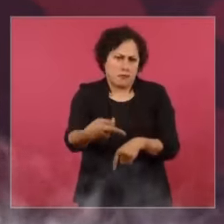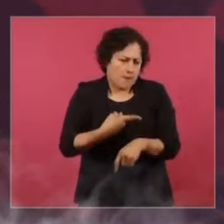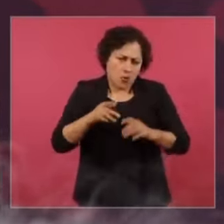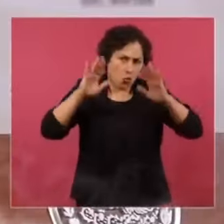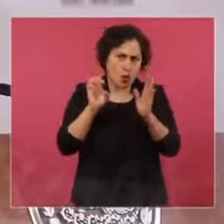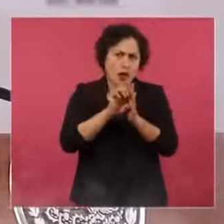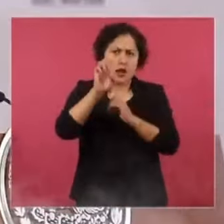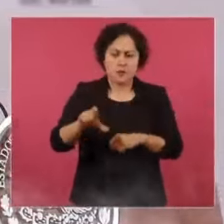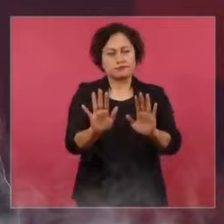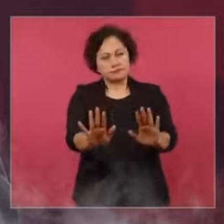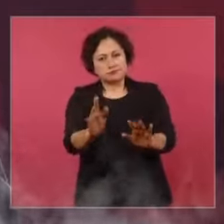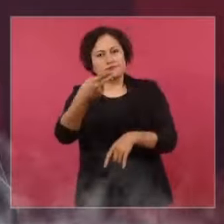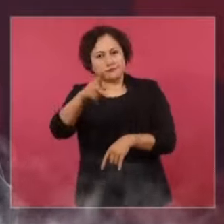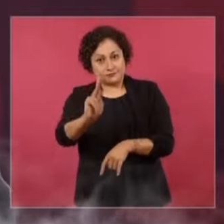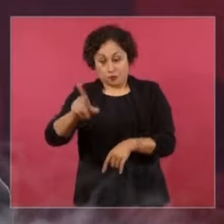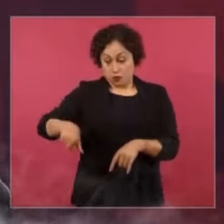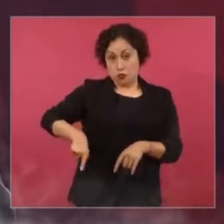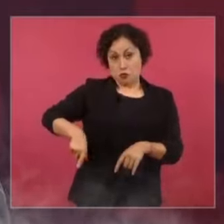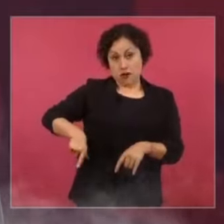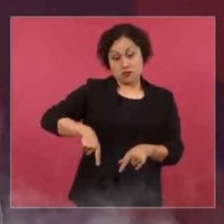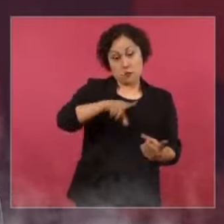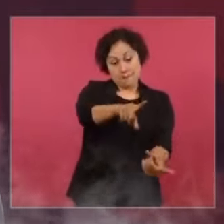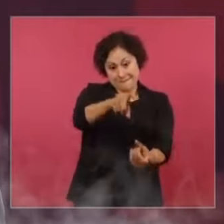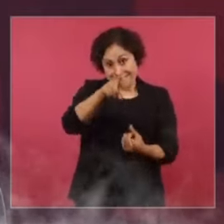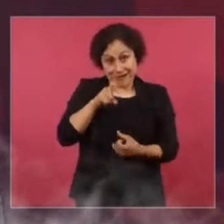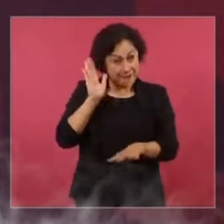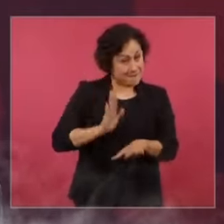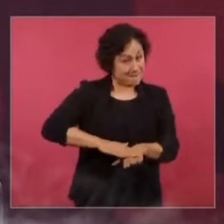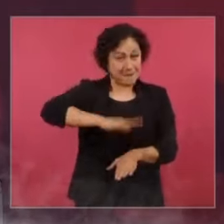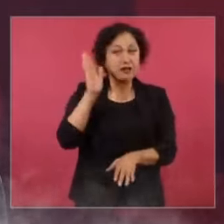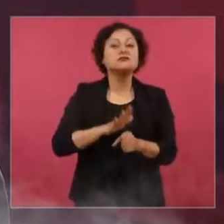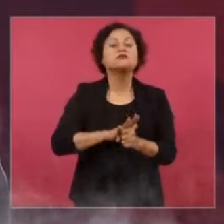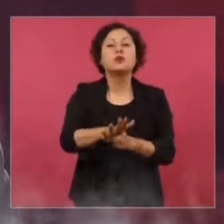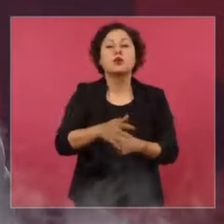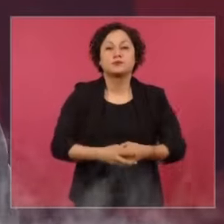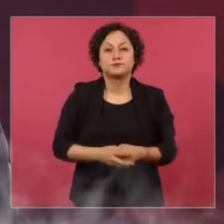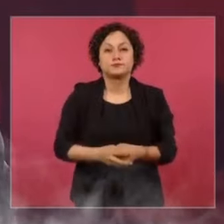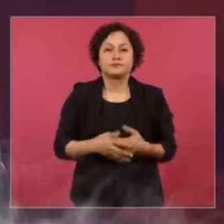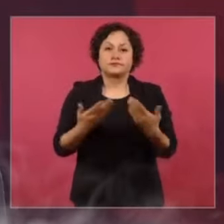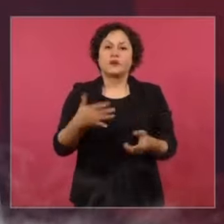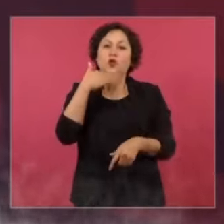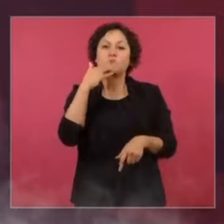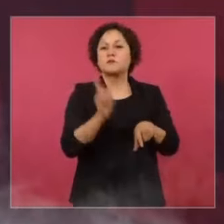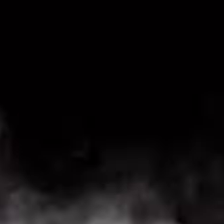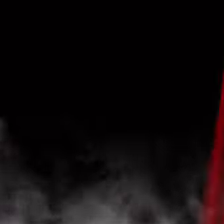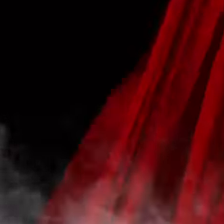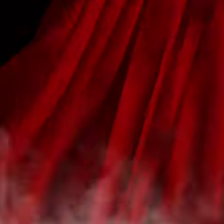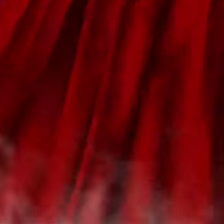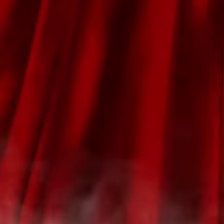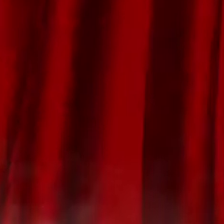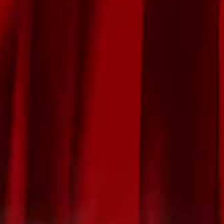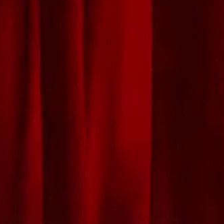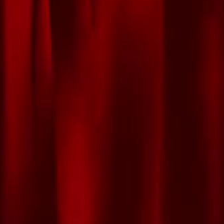del gobierno actual, ha sido el no permitir la corrupción. ¡Gracias! ¡Gracias! ¡Gracias! ¡Gracias! ¡Gracias! ¡Gracias!